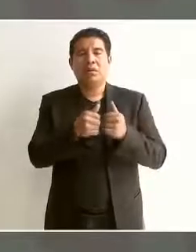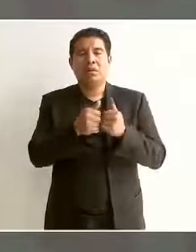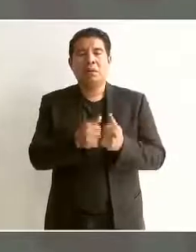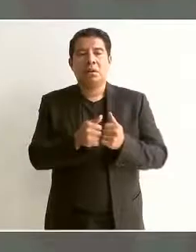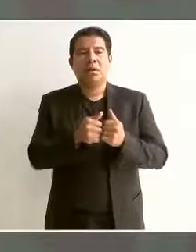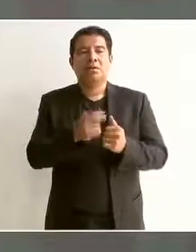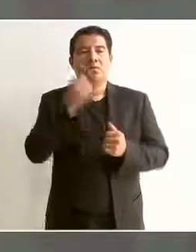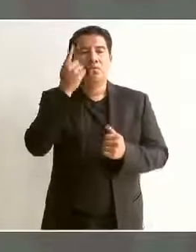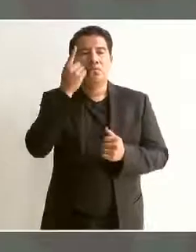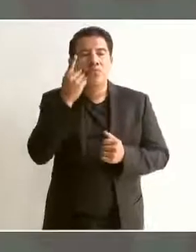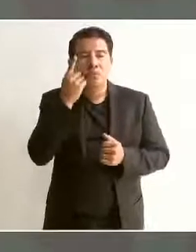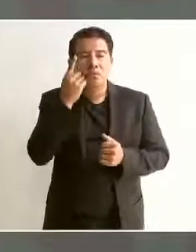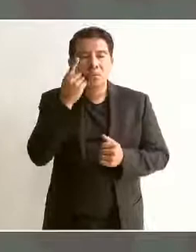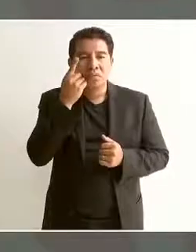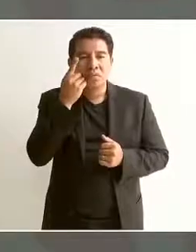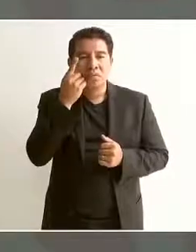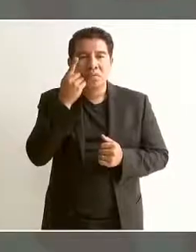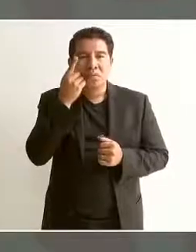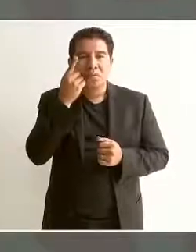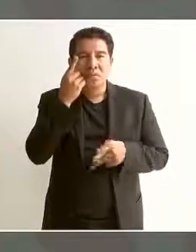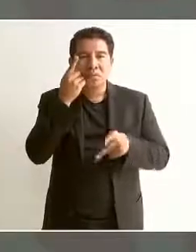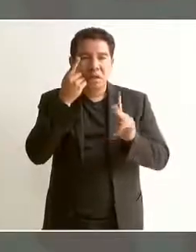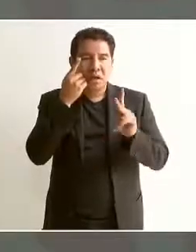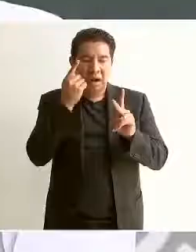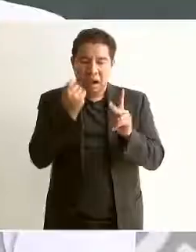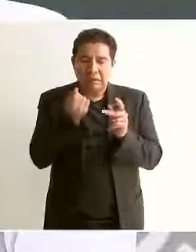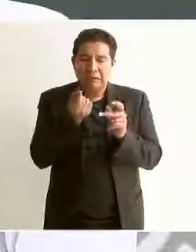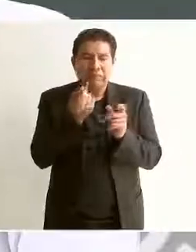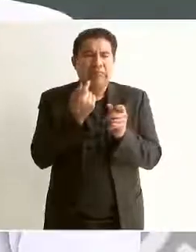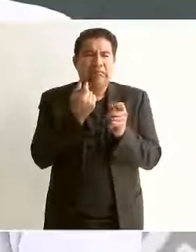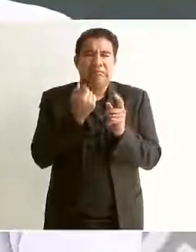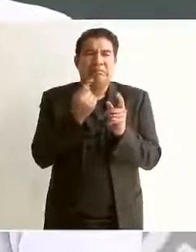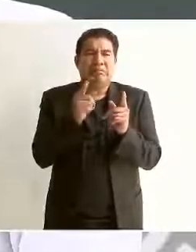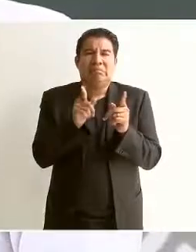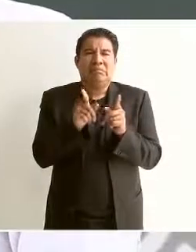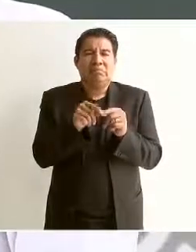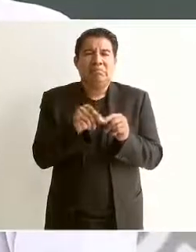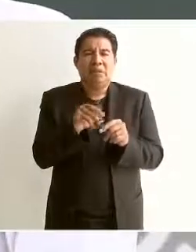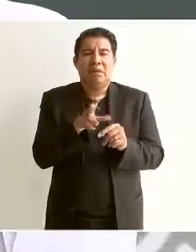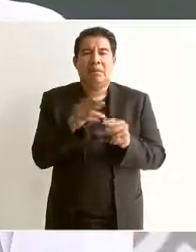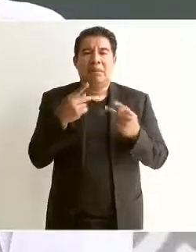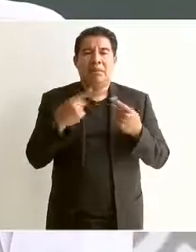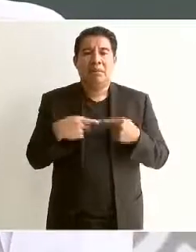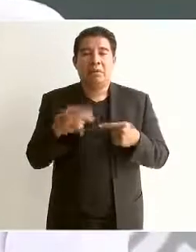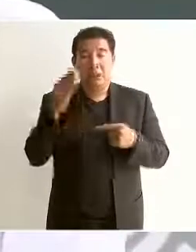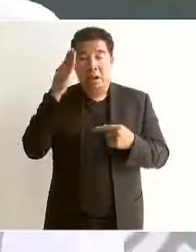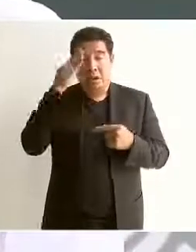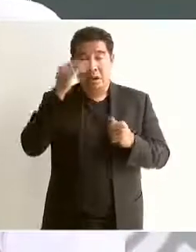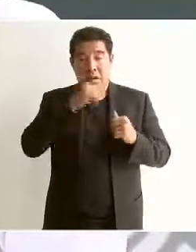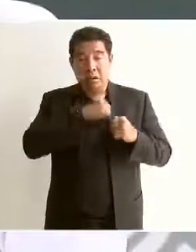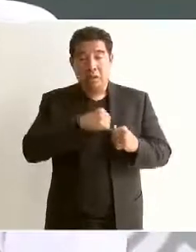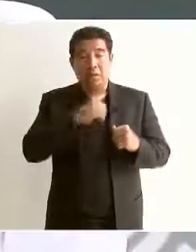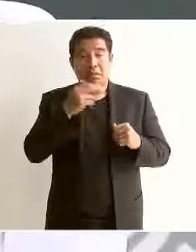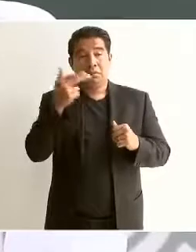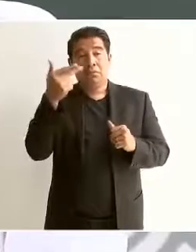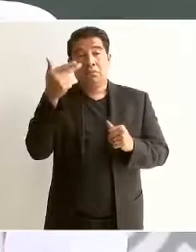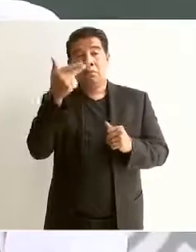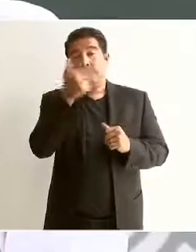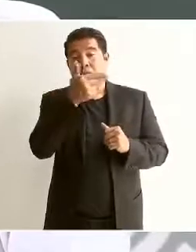a dormir muy pocos y los líderes se iban a dormir a los hoteles